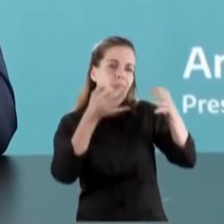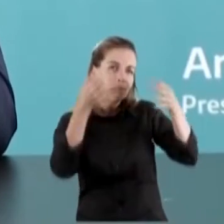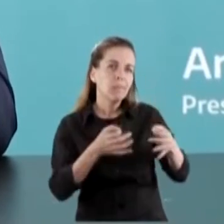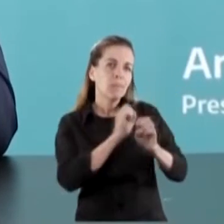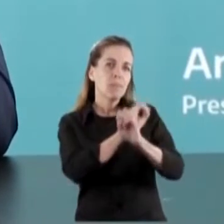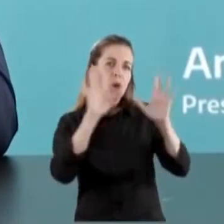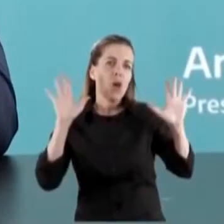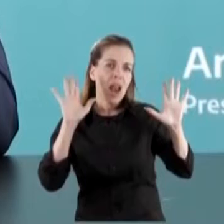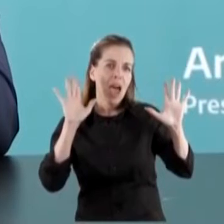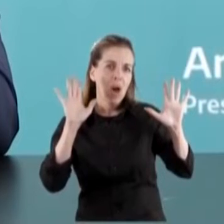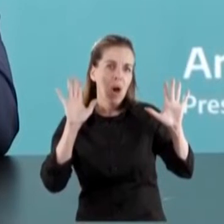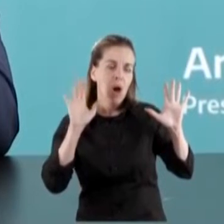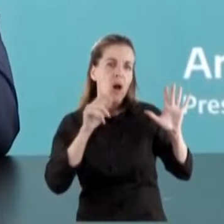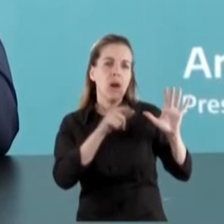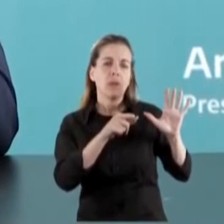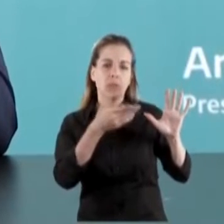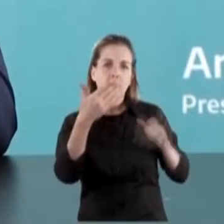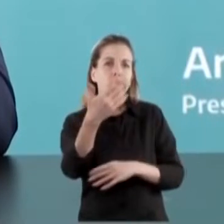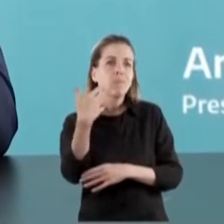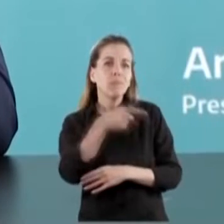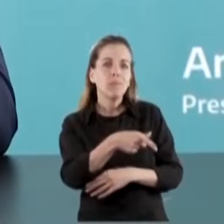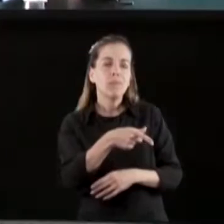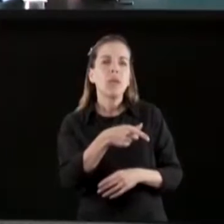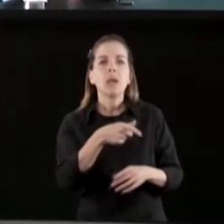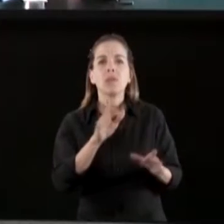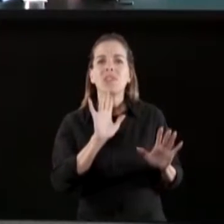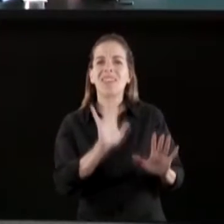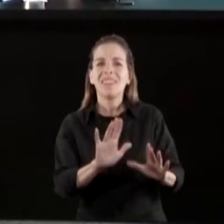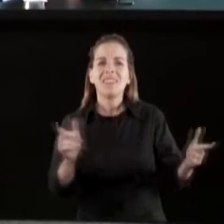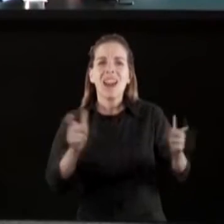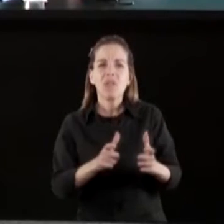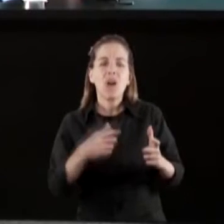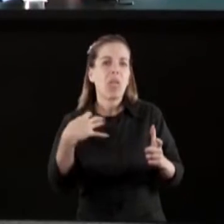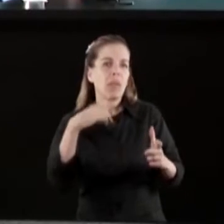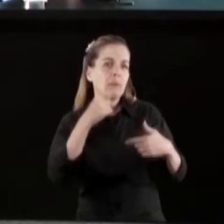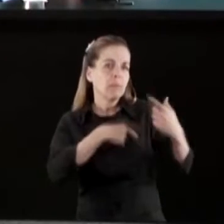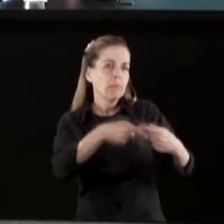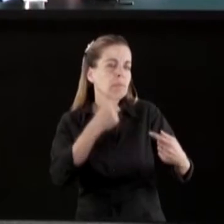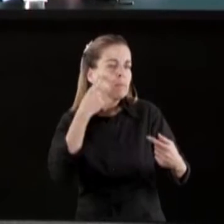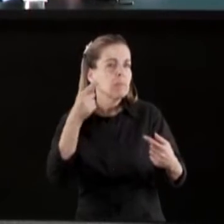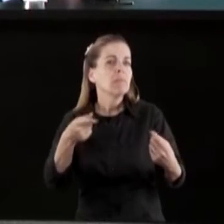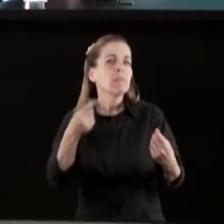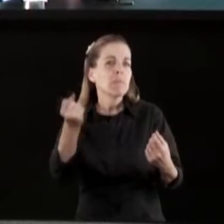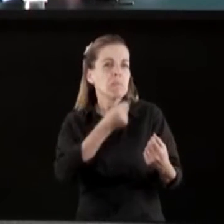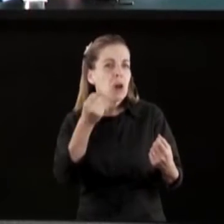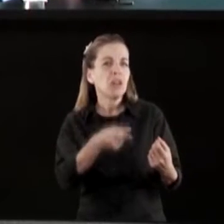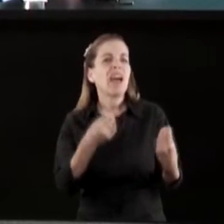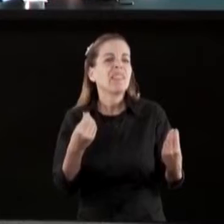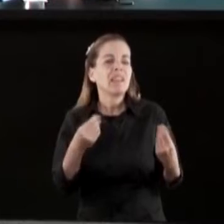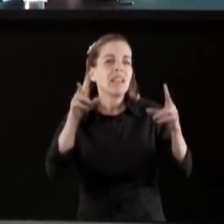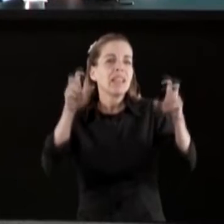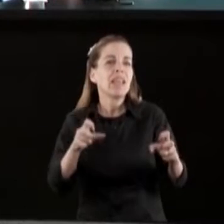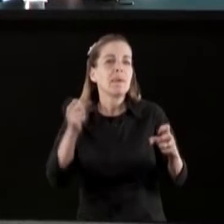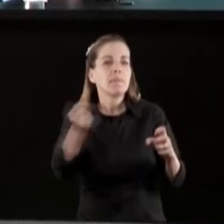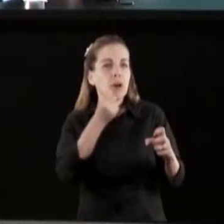ponencia. Así que en ese sentido hay que seguir privilegiando todo lo que tiene que ver con lo que